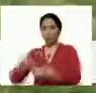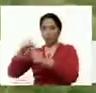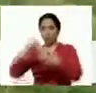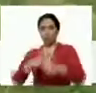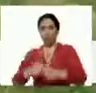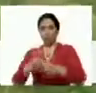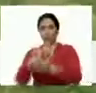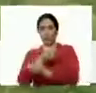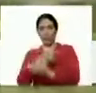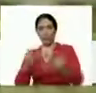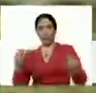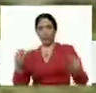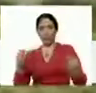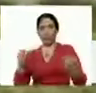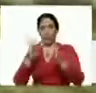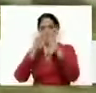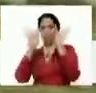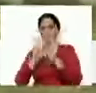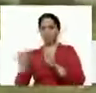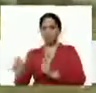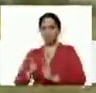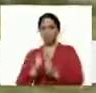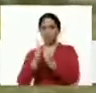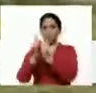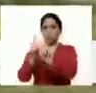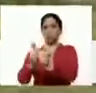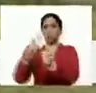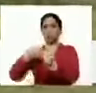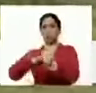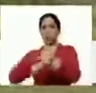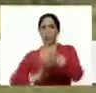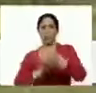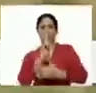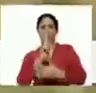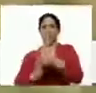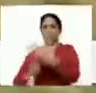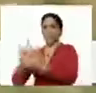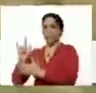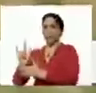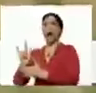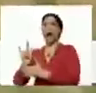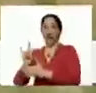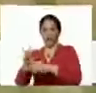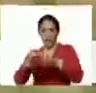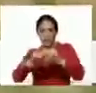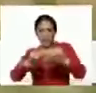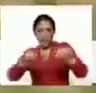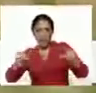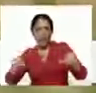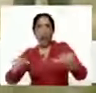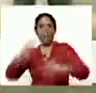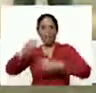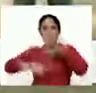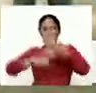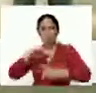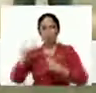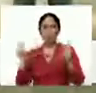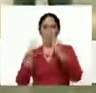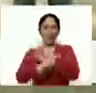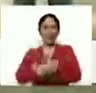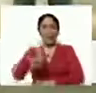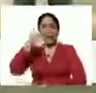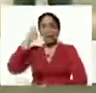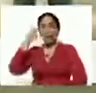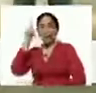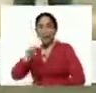perfeccionando los mecanismos de acompañamiento, van a nuestras plantas, para traducirse en harina, maíz precocida, arroz y todos los rubros que vamos